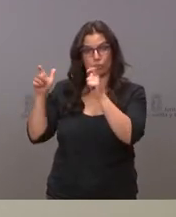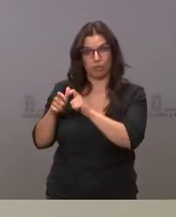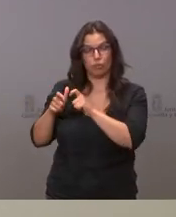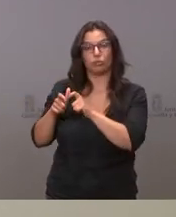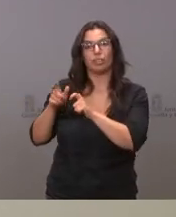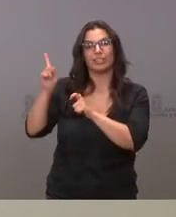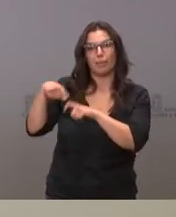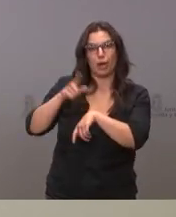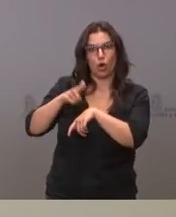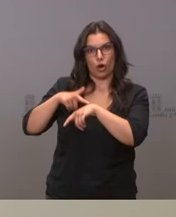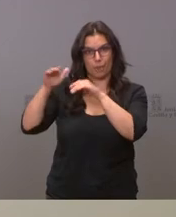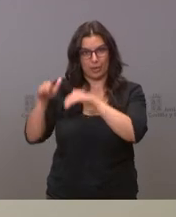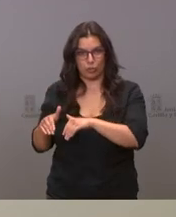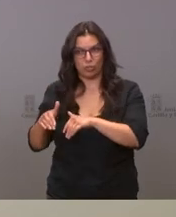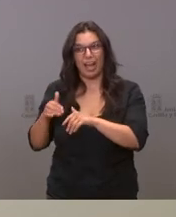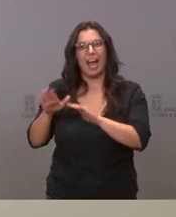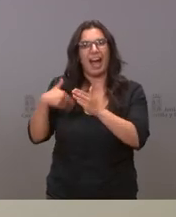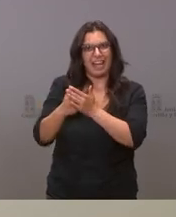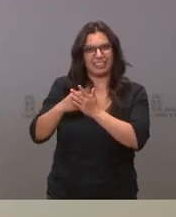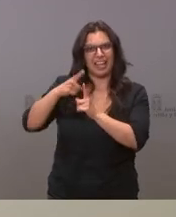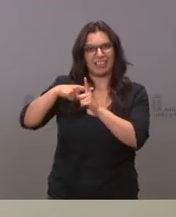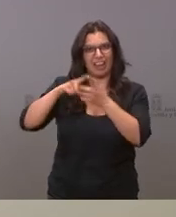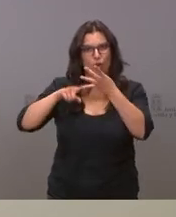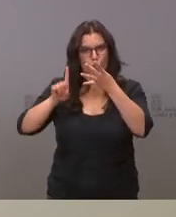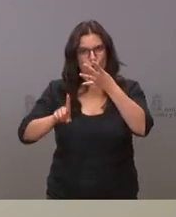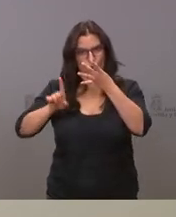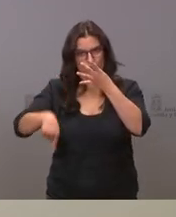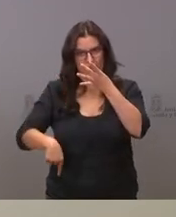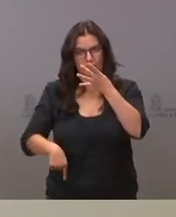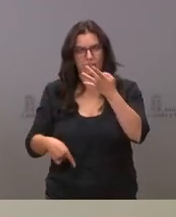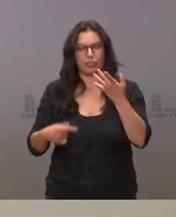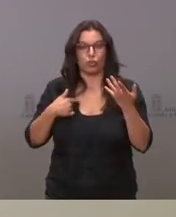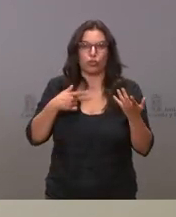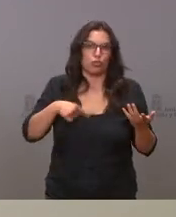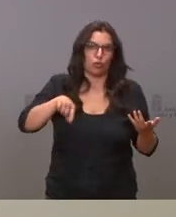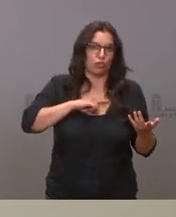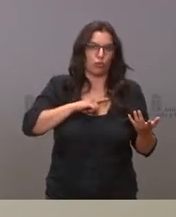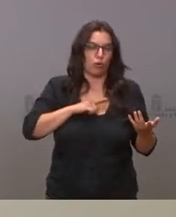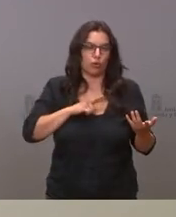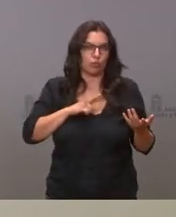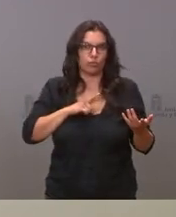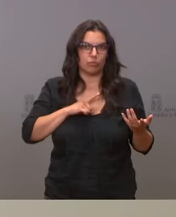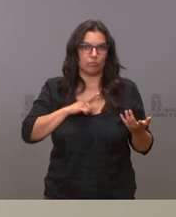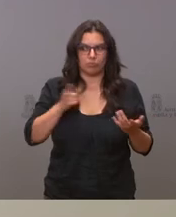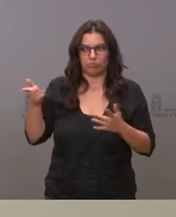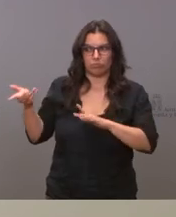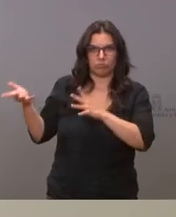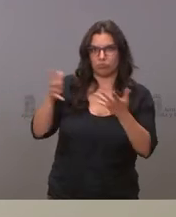por tanto nosotros insisto no vamos a aplicarlo